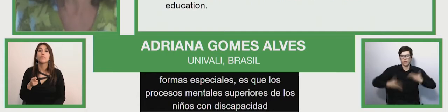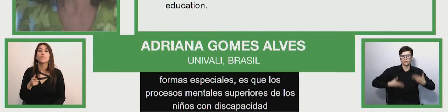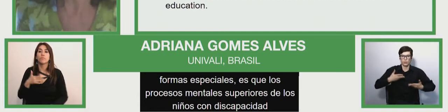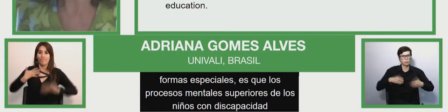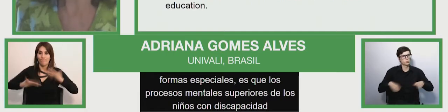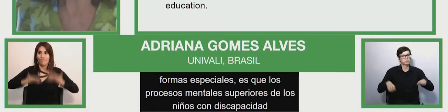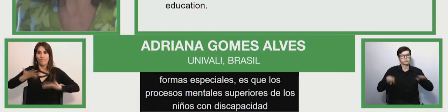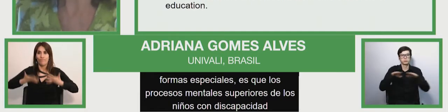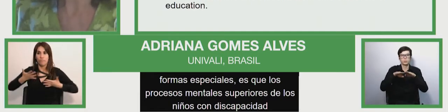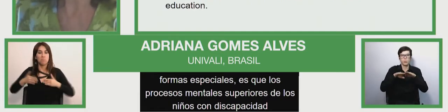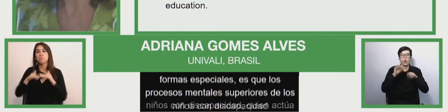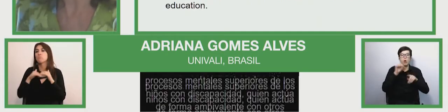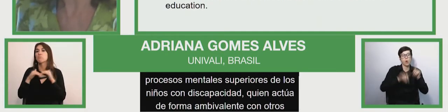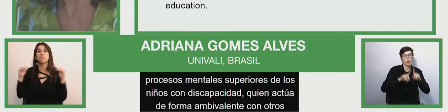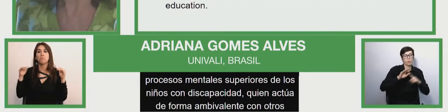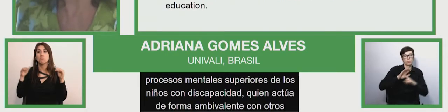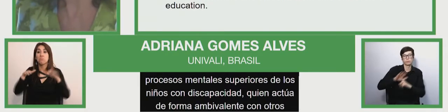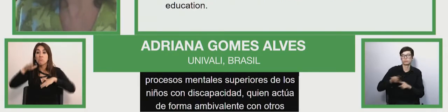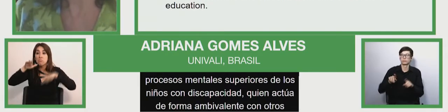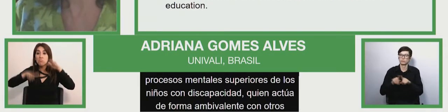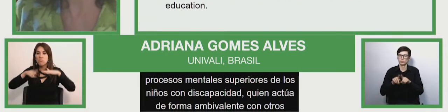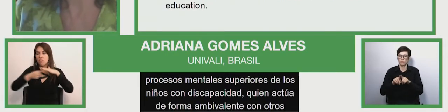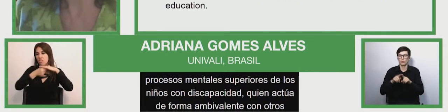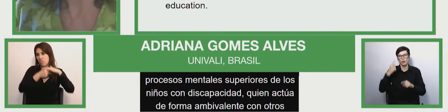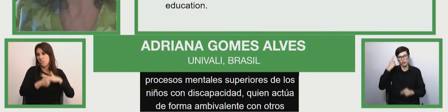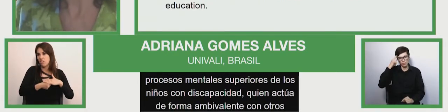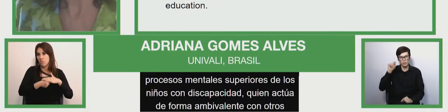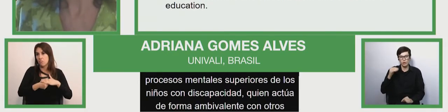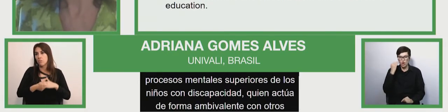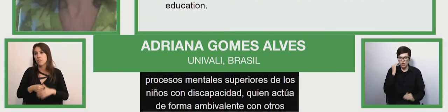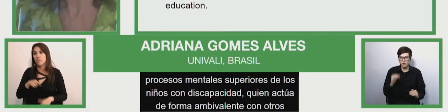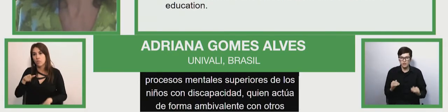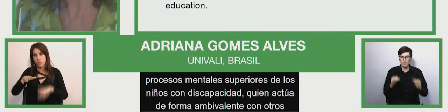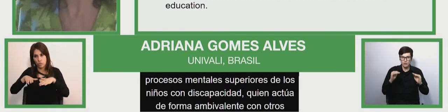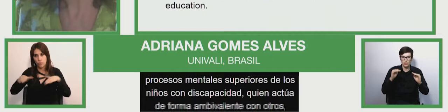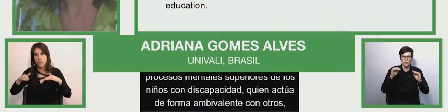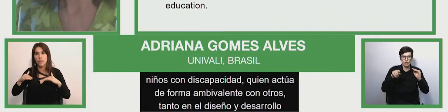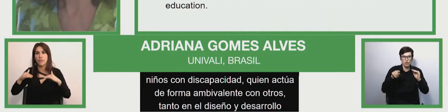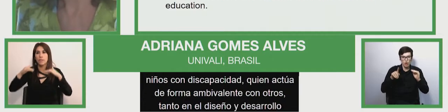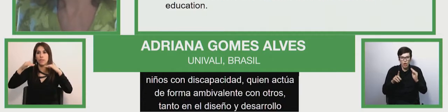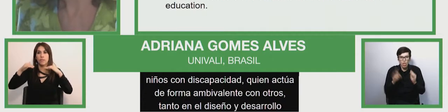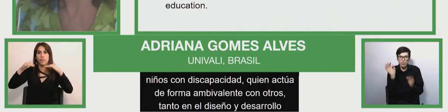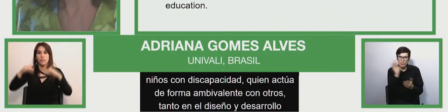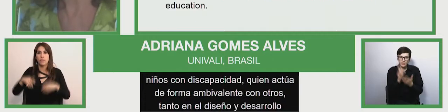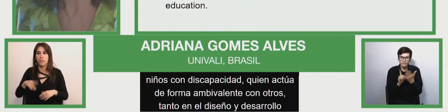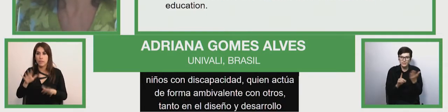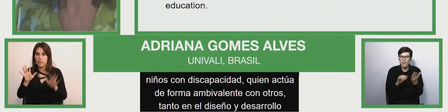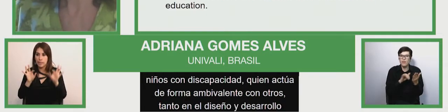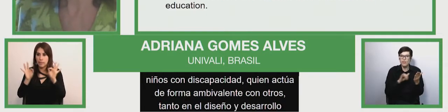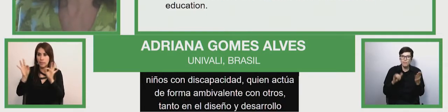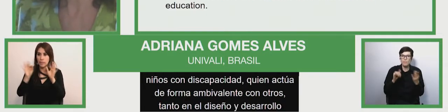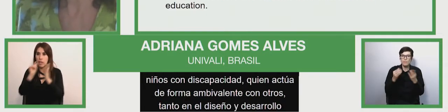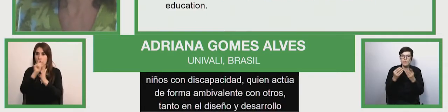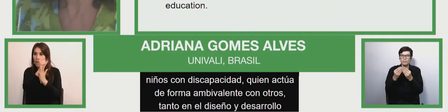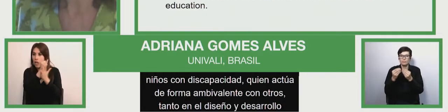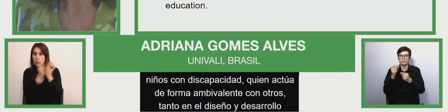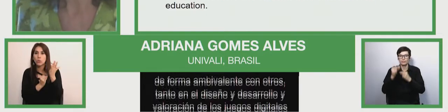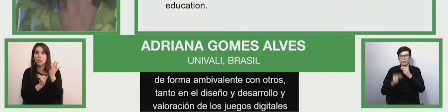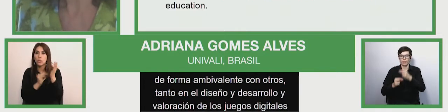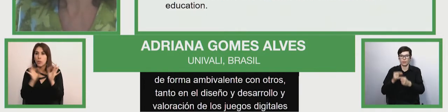en tanto en el diseño y desarrollo y evaluación de los juegos digitales. La práctica involucra